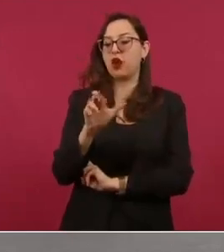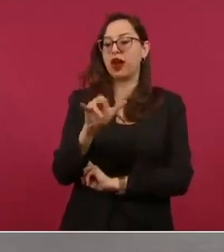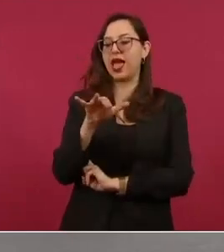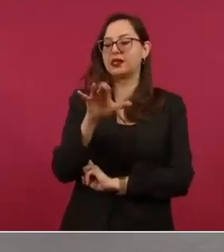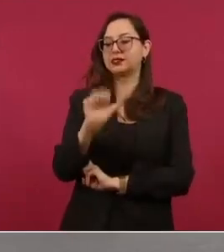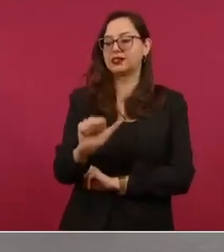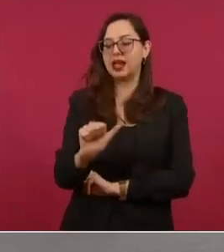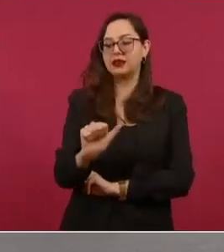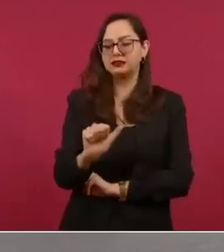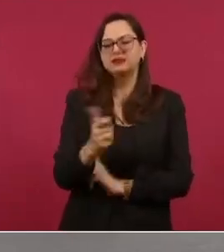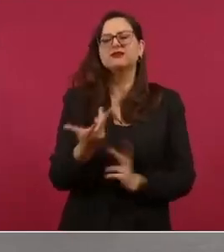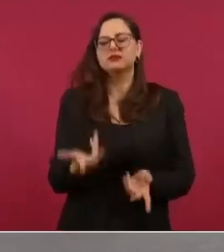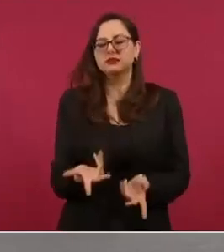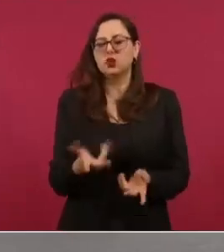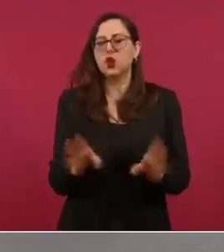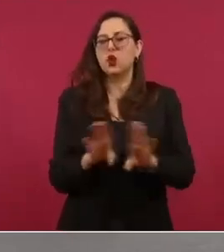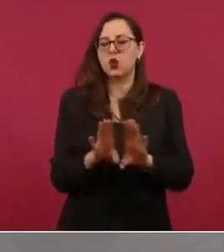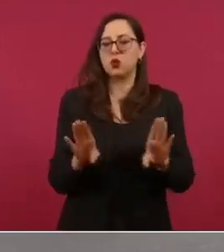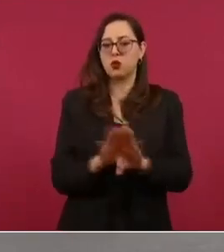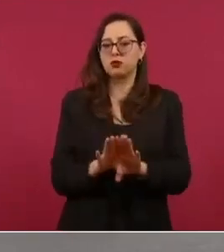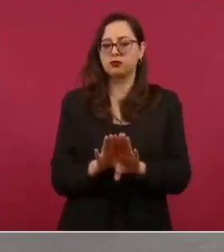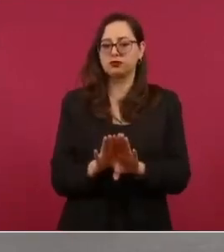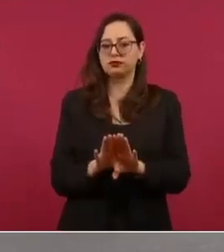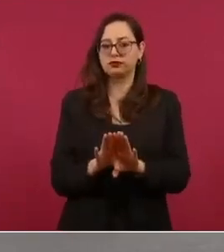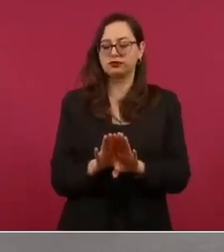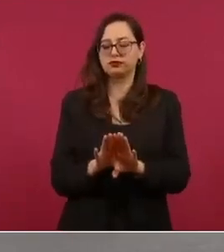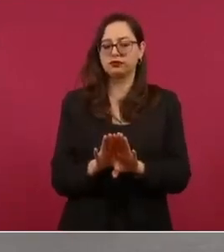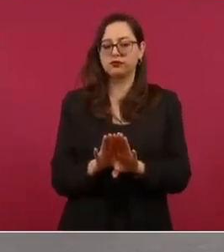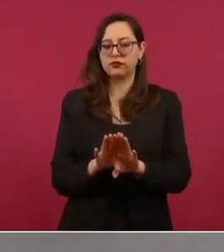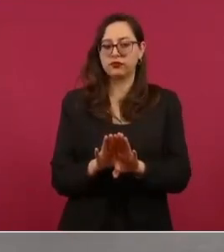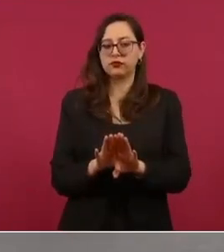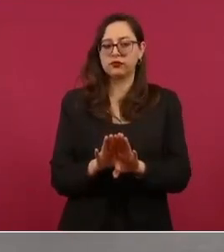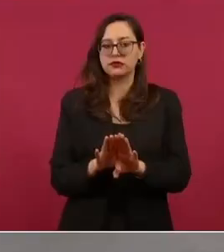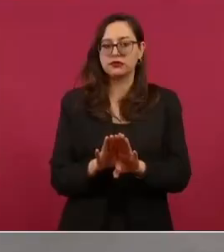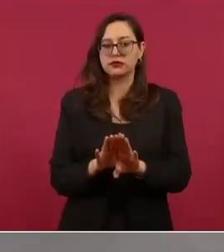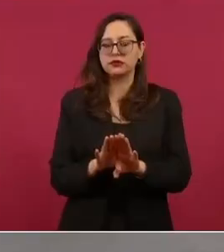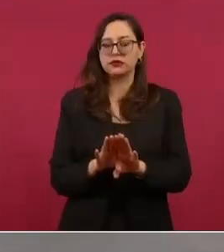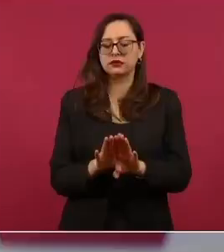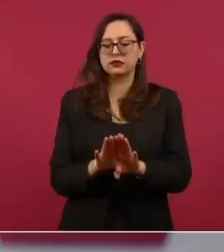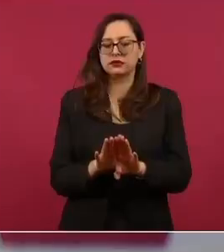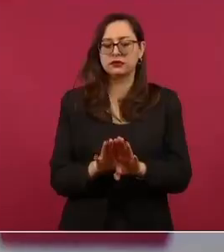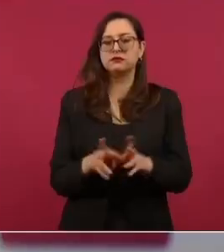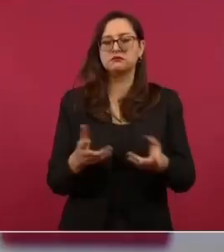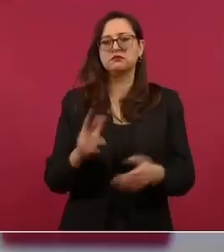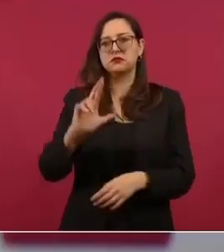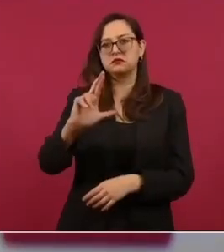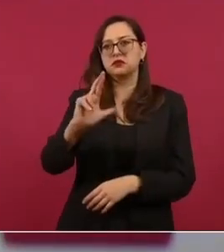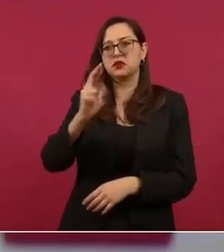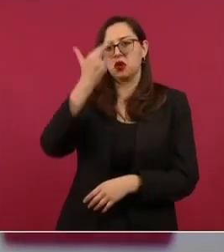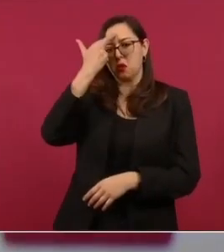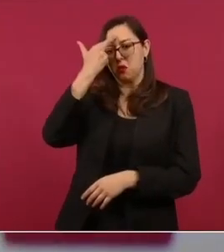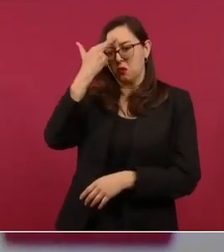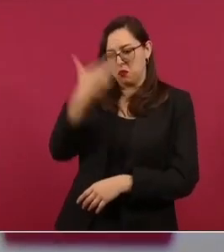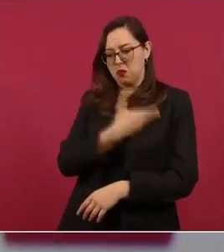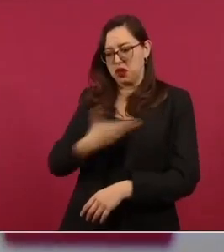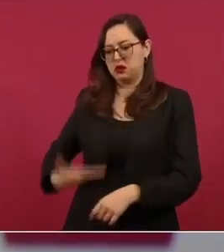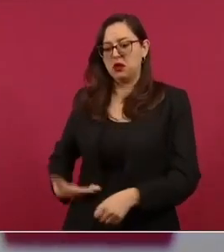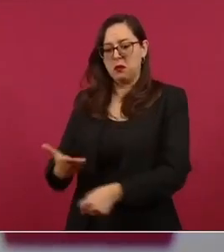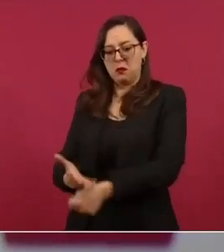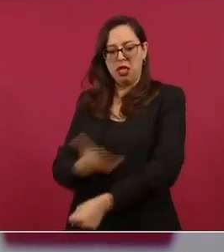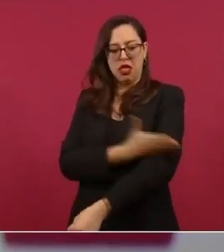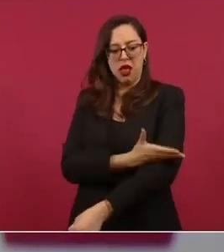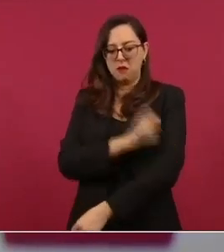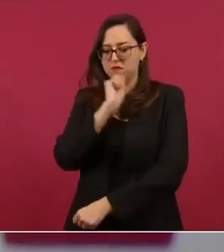consideramos básico actuar como el insigne presidente Francisco y Madero